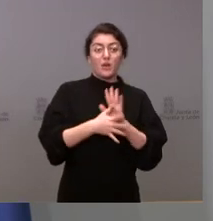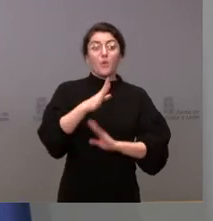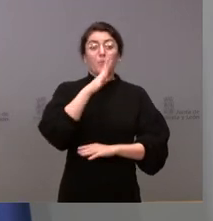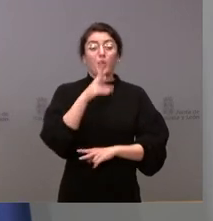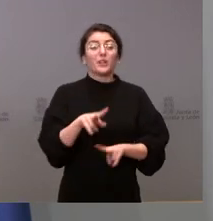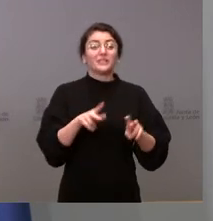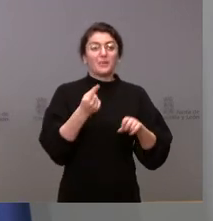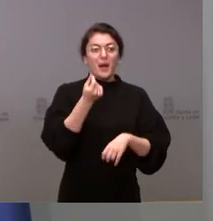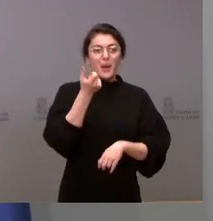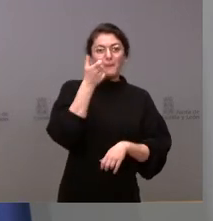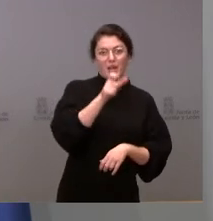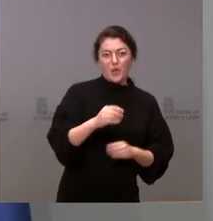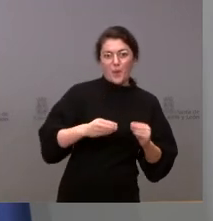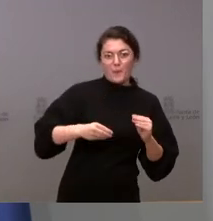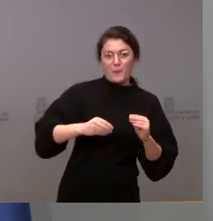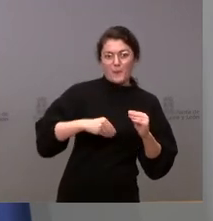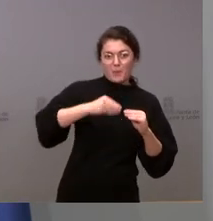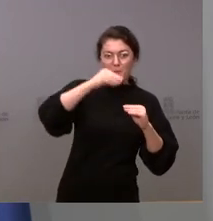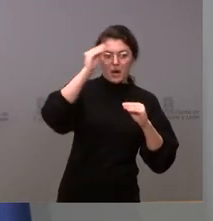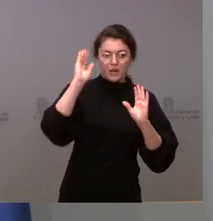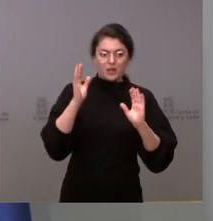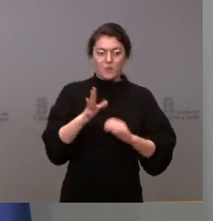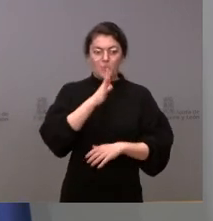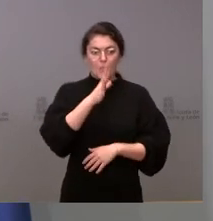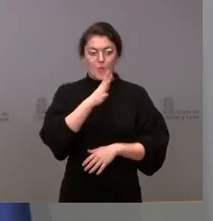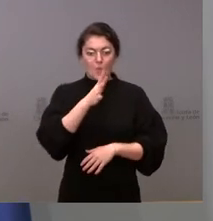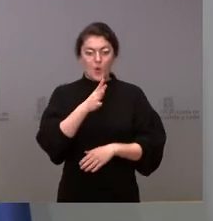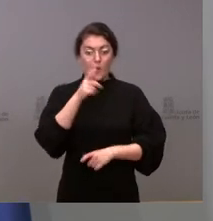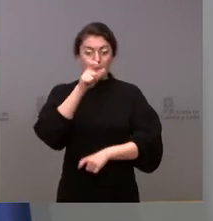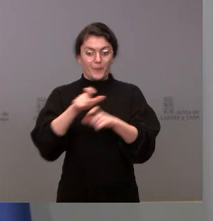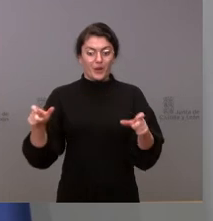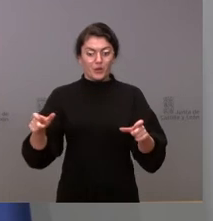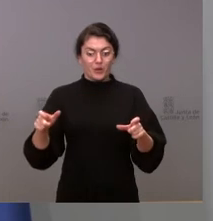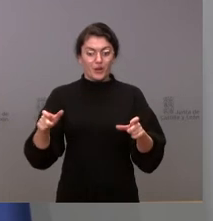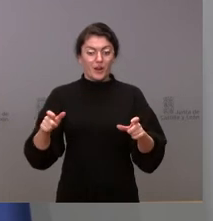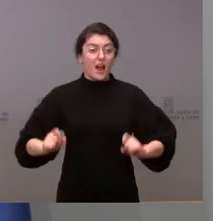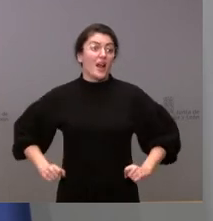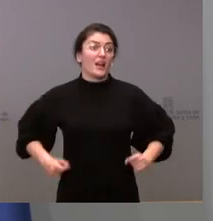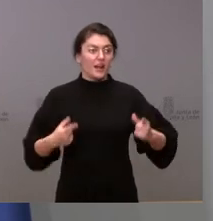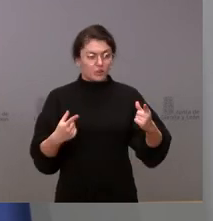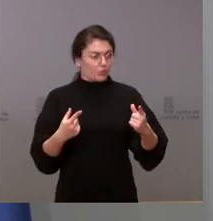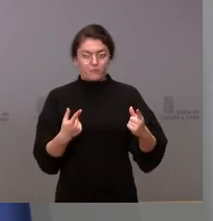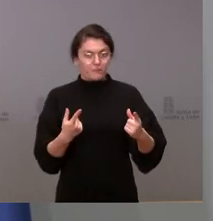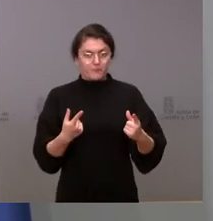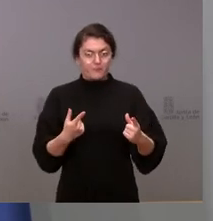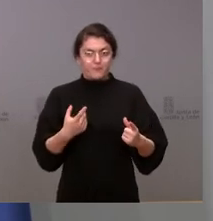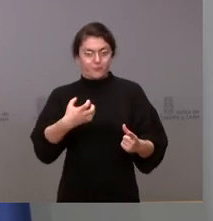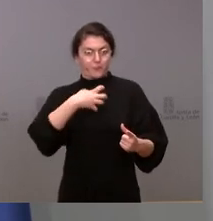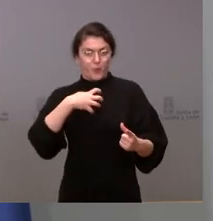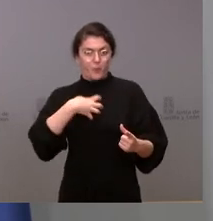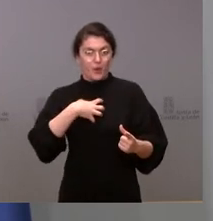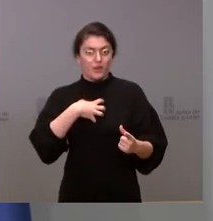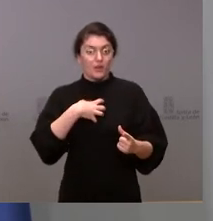la reducción del poder adquisitivo de muchísimas personas en nuestra comunidad autónoma y en el conjunto nacional o por ejemplo la